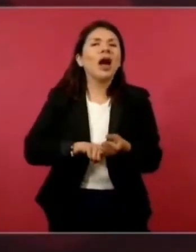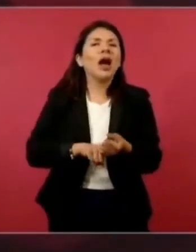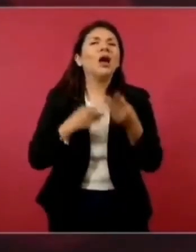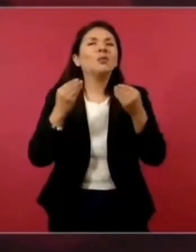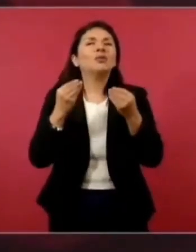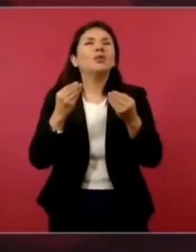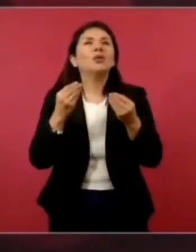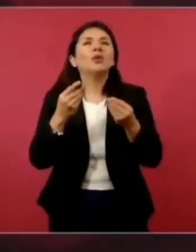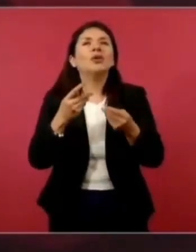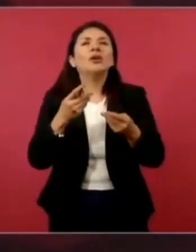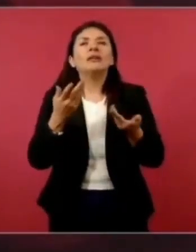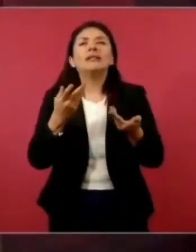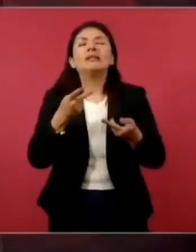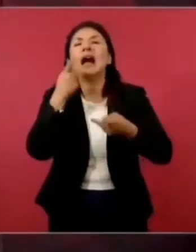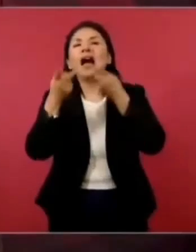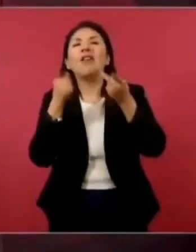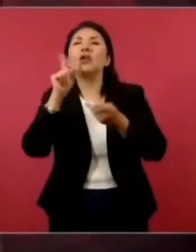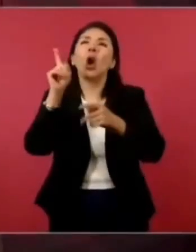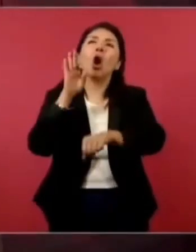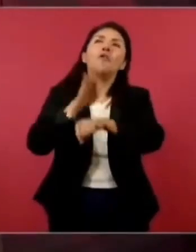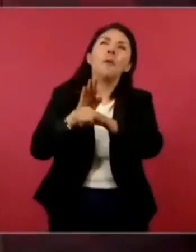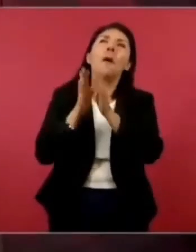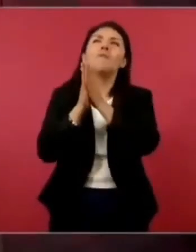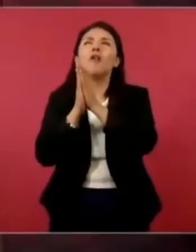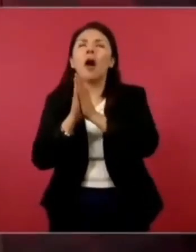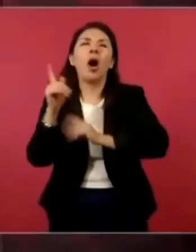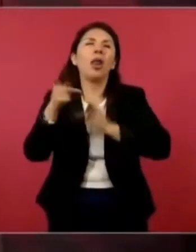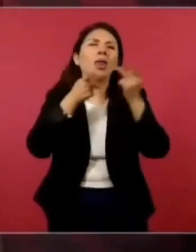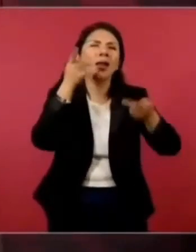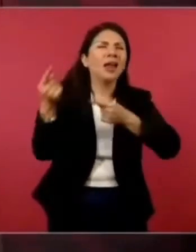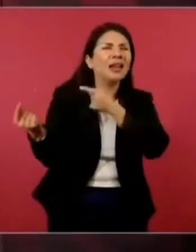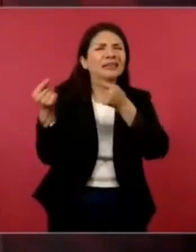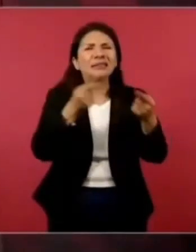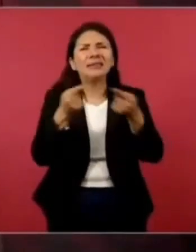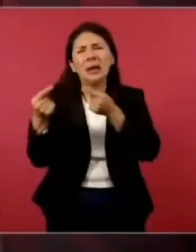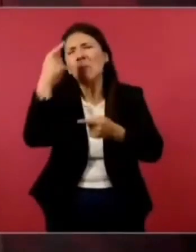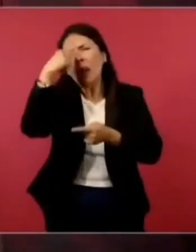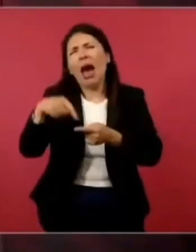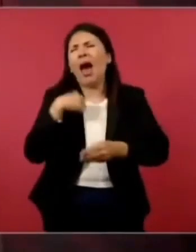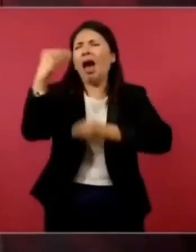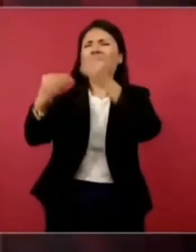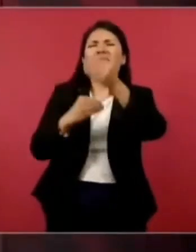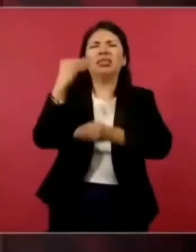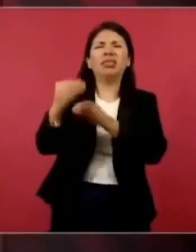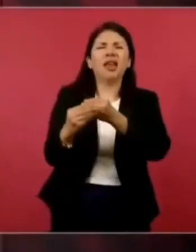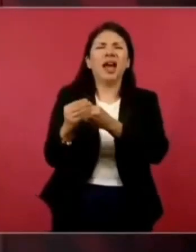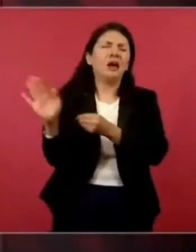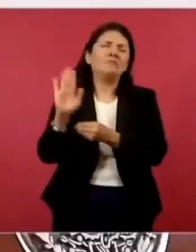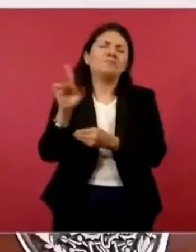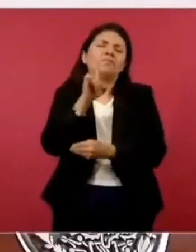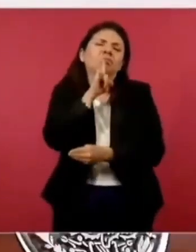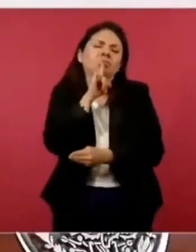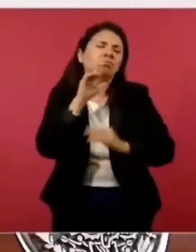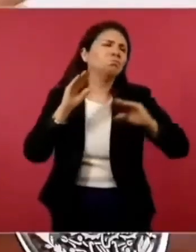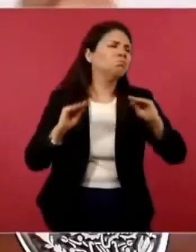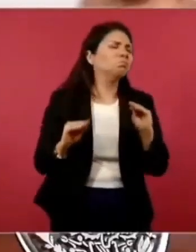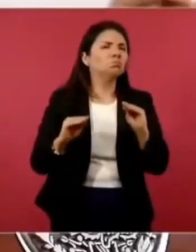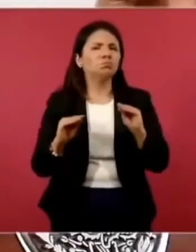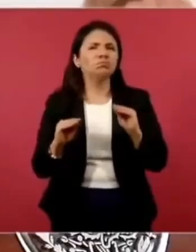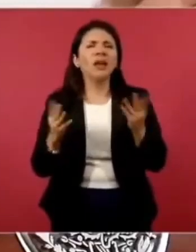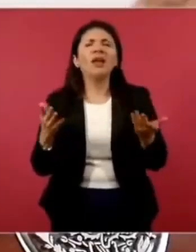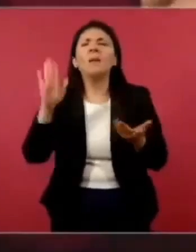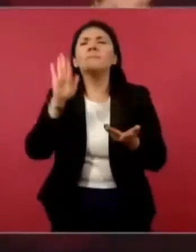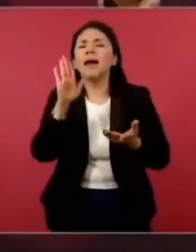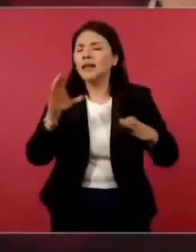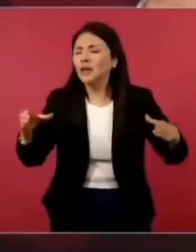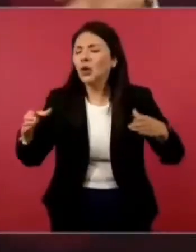mucho fanatismo. ¿Y para qué pelearnos? Casi en familia